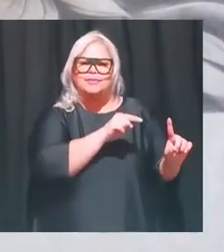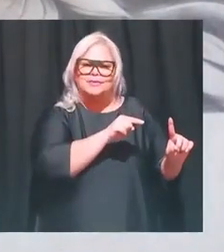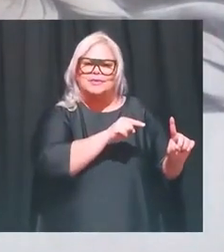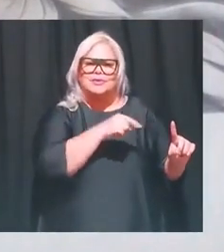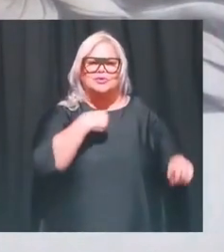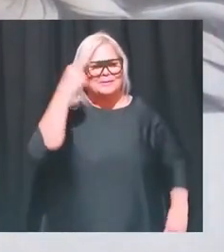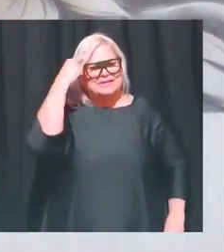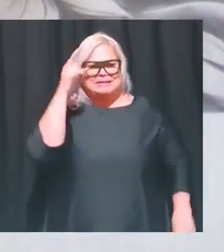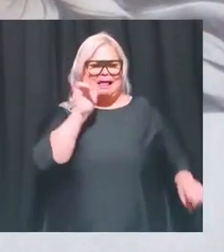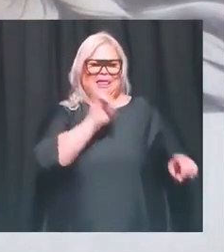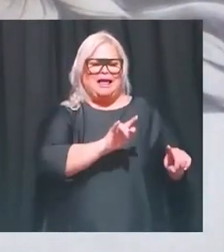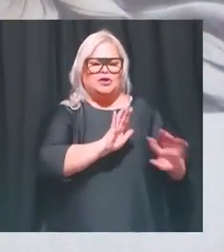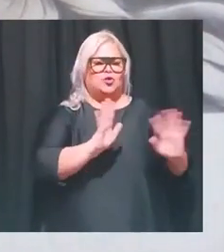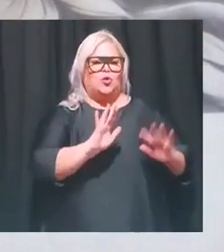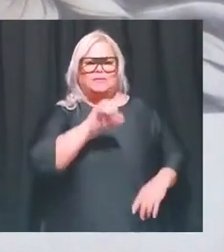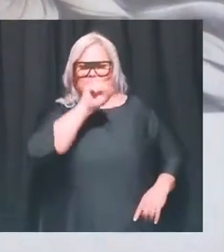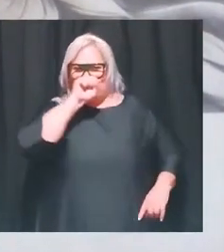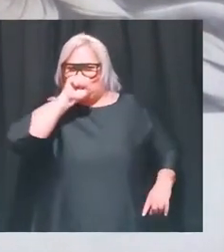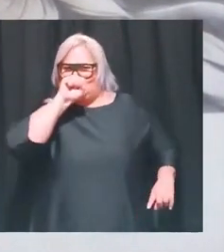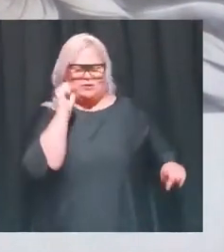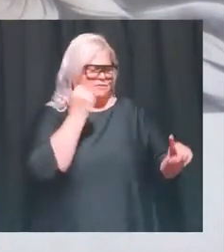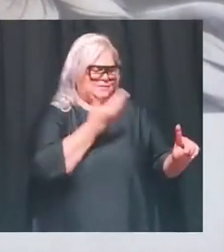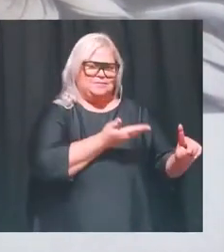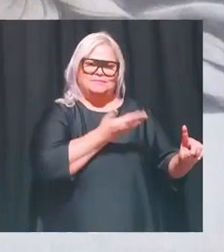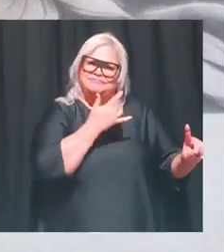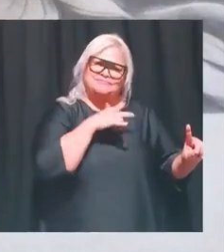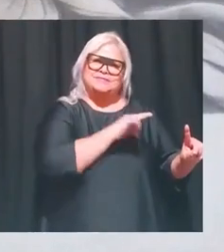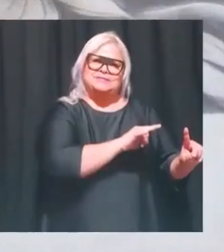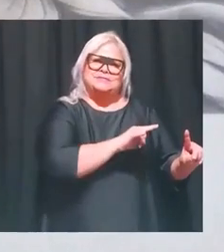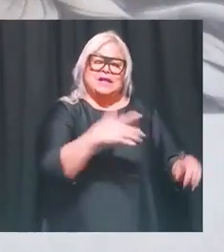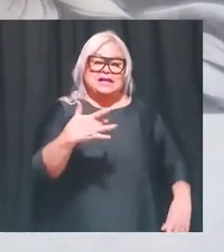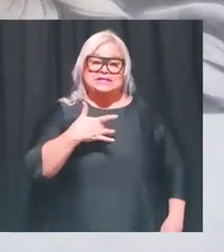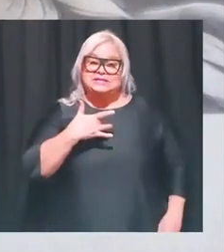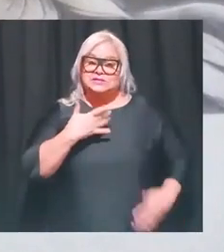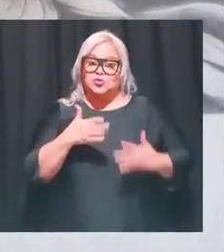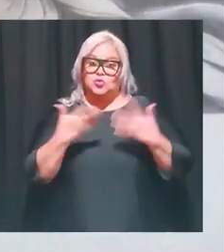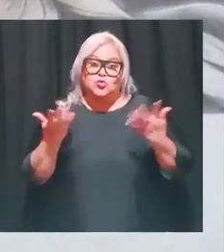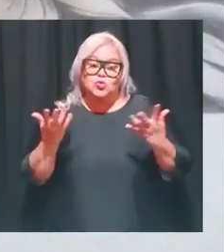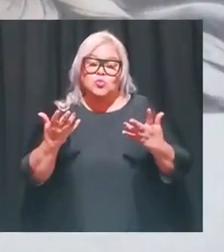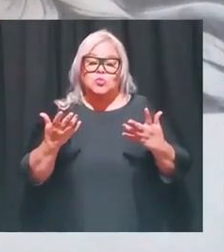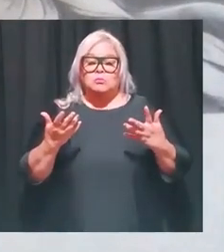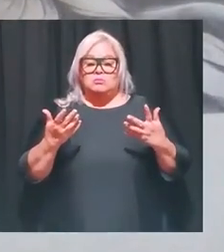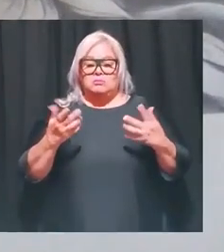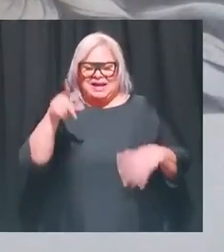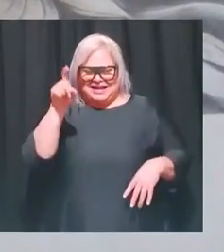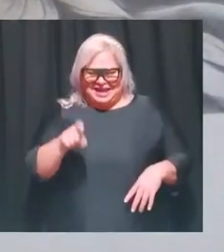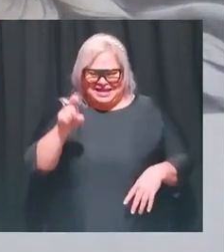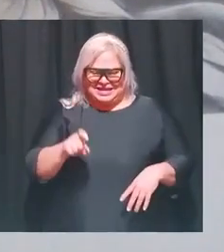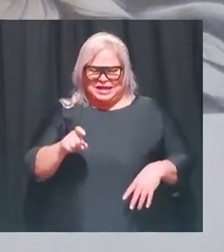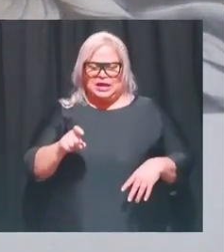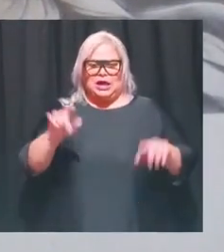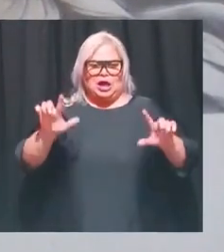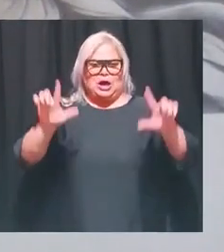pensaba y que le encanta a su amiga mucho más de lo que ella pensaba y que ella se sentía que tenía que como que llenar todo